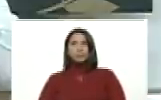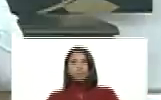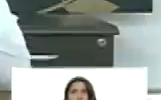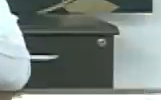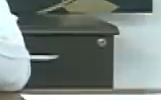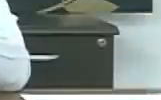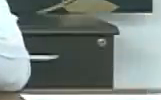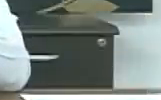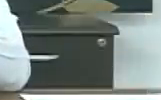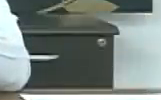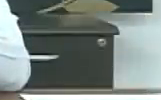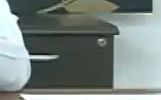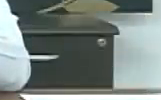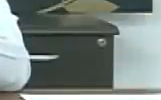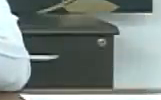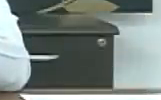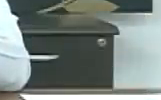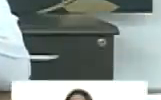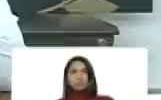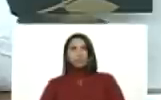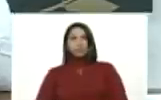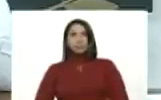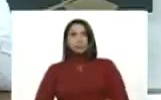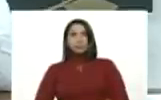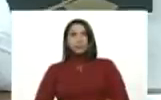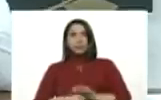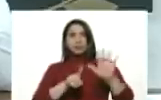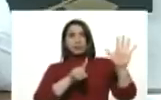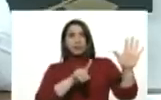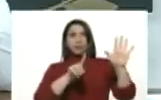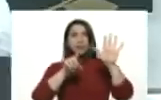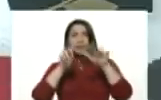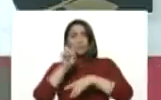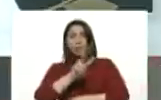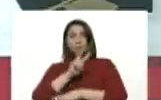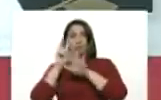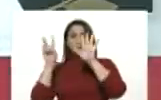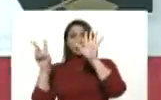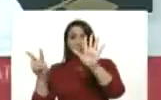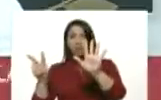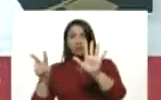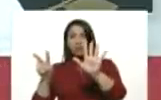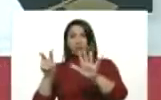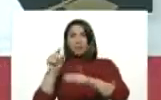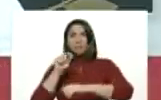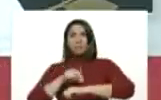6 de mayo. A las 6 y 27 minutos de la tarde.